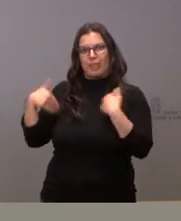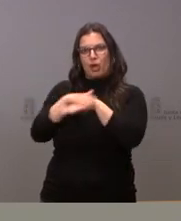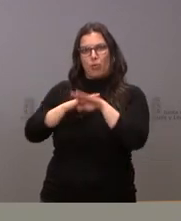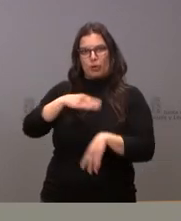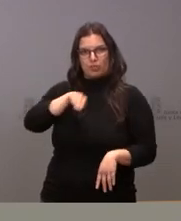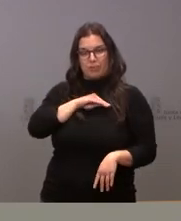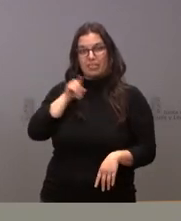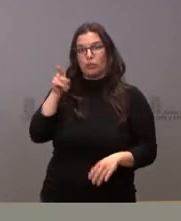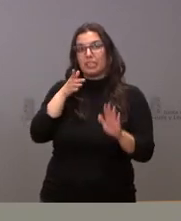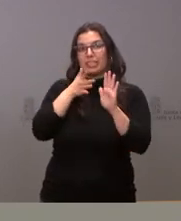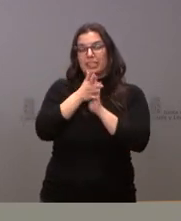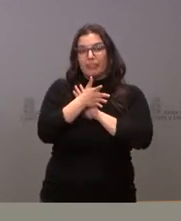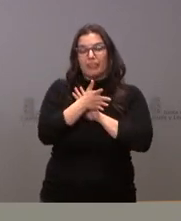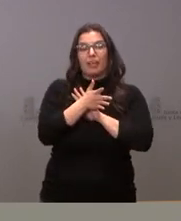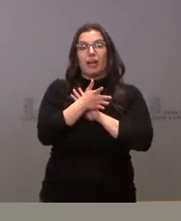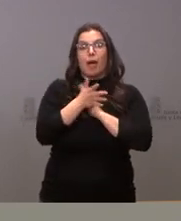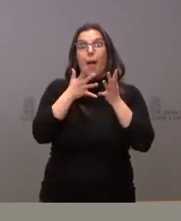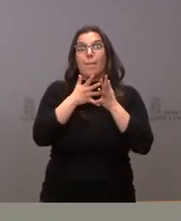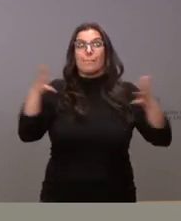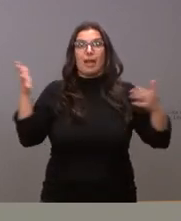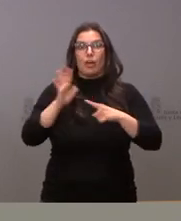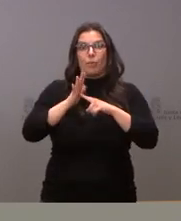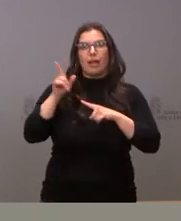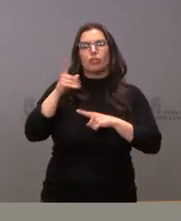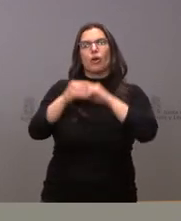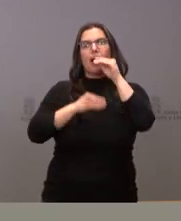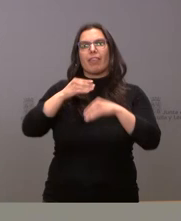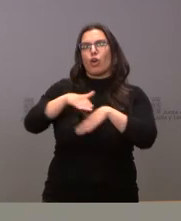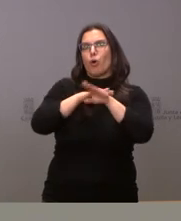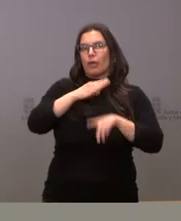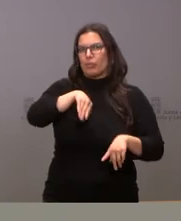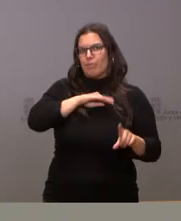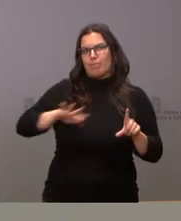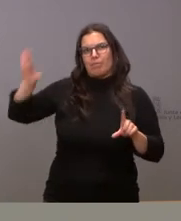hablando de macro parques se está refiriendo a cuestiones tramitadas por el ámbito del gobierno de la nación